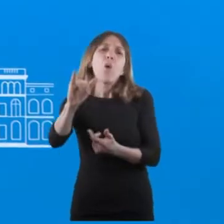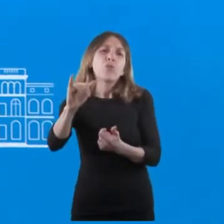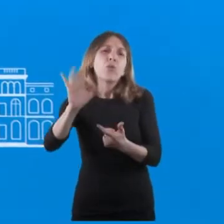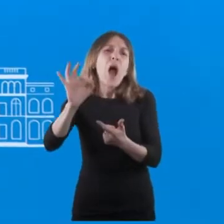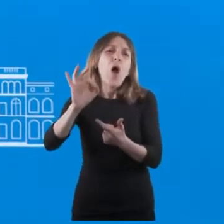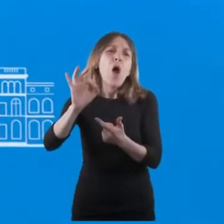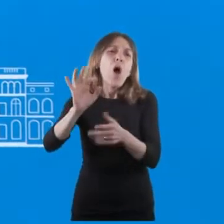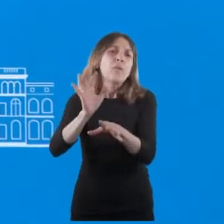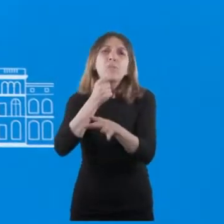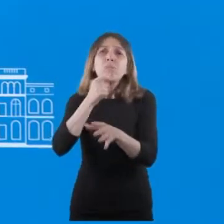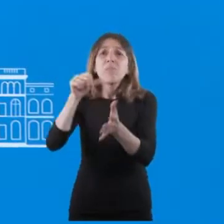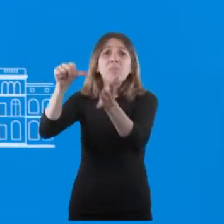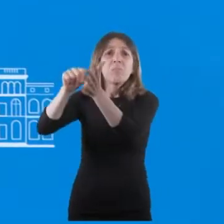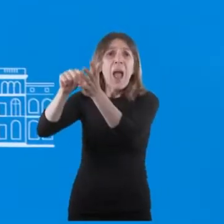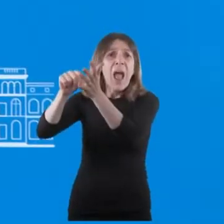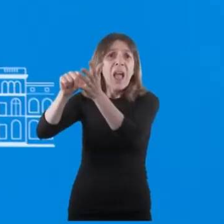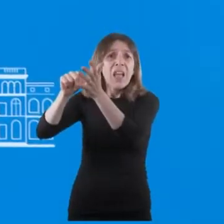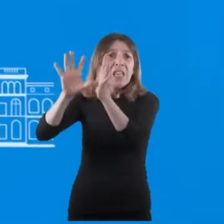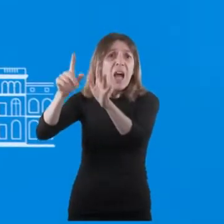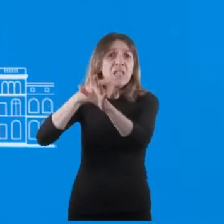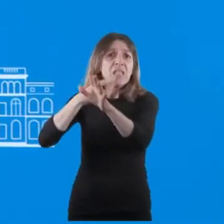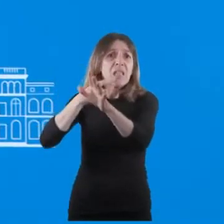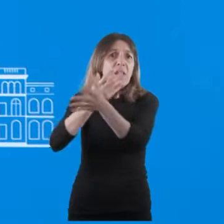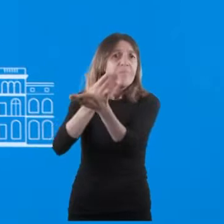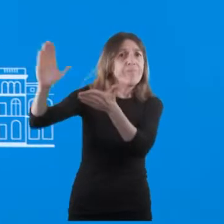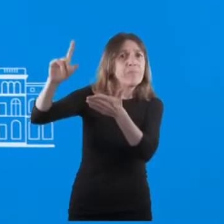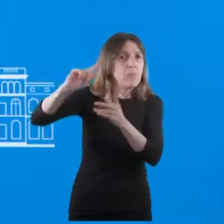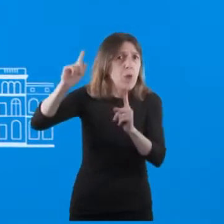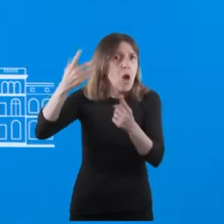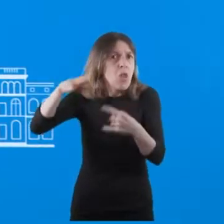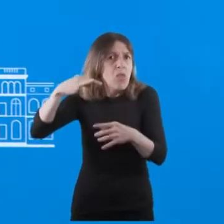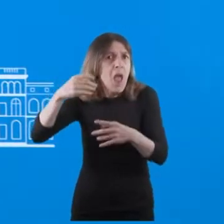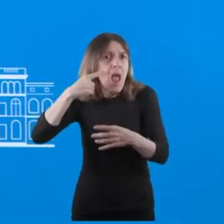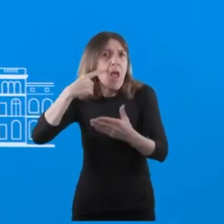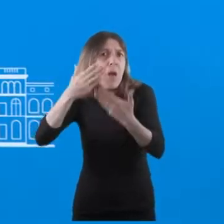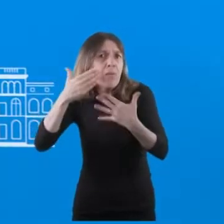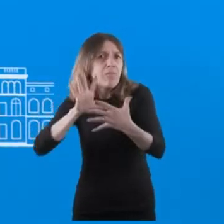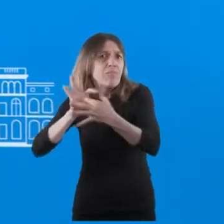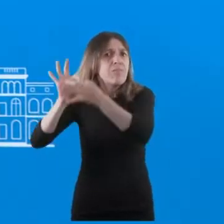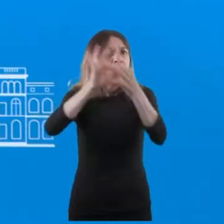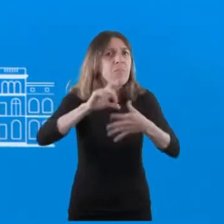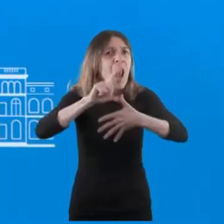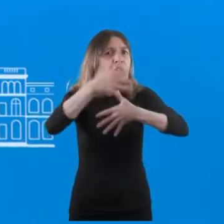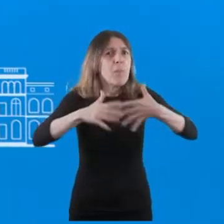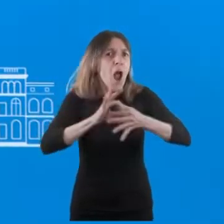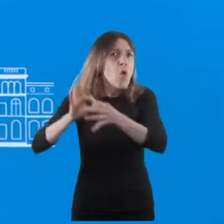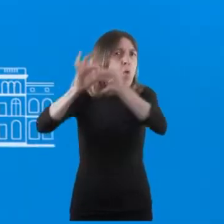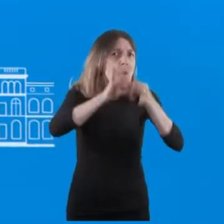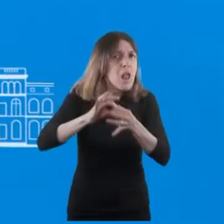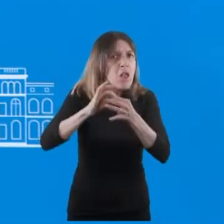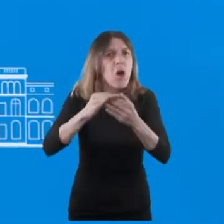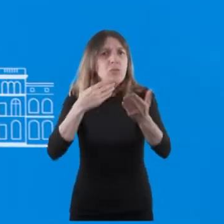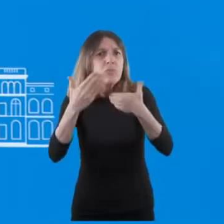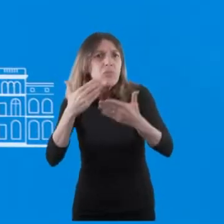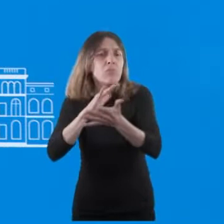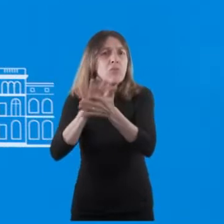aislando a los países como se puede llegar a soluciones, sino que tiene que formar parte de la unidad latinoamericana que todos esperamos que suceda para